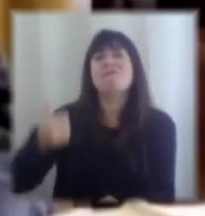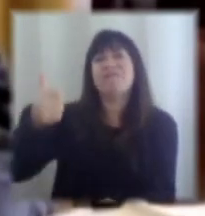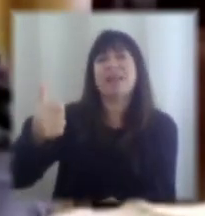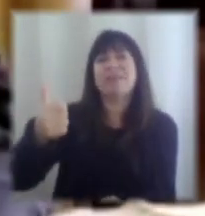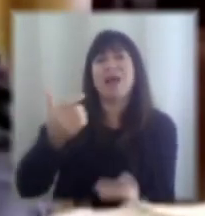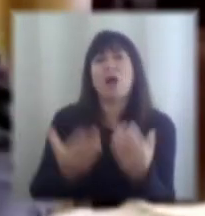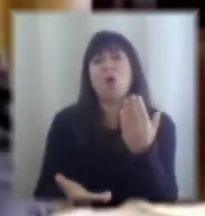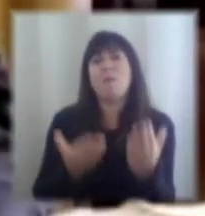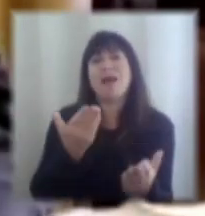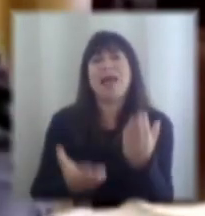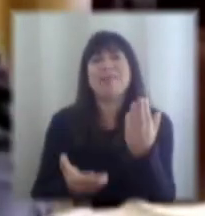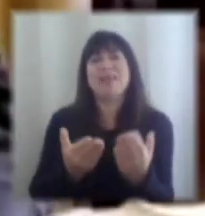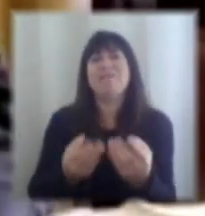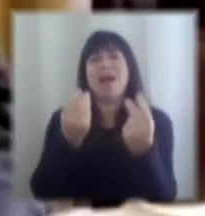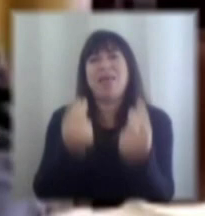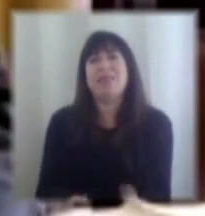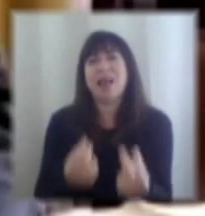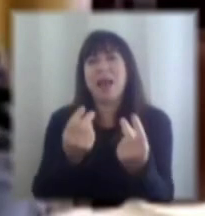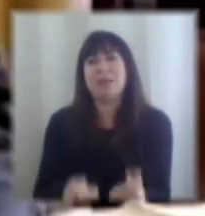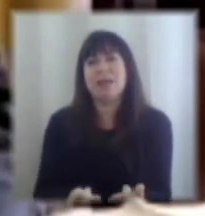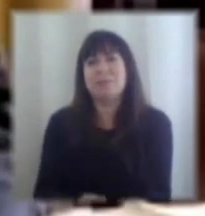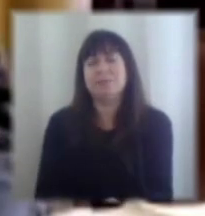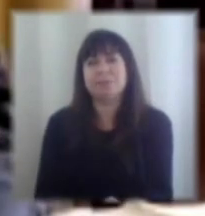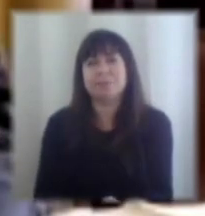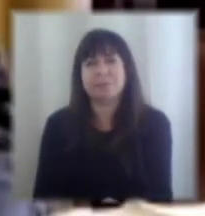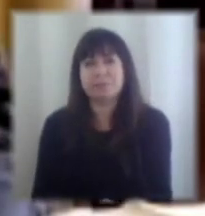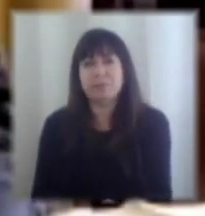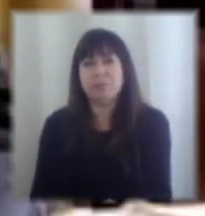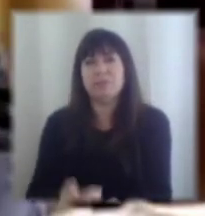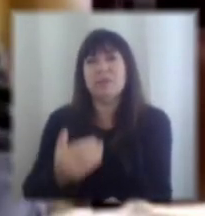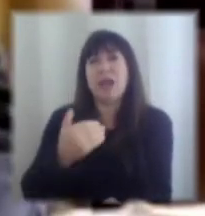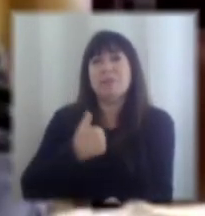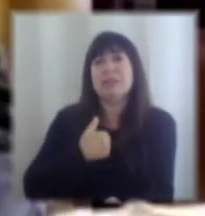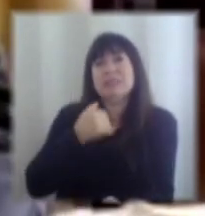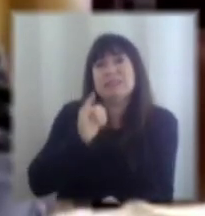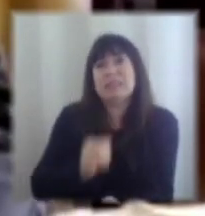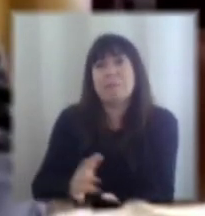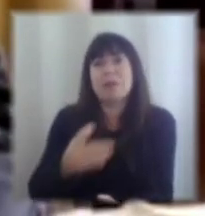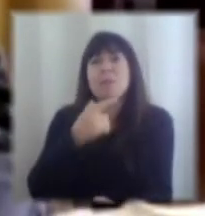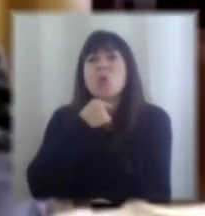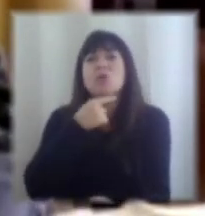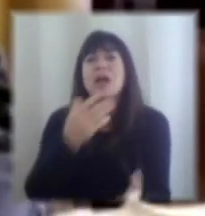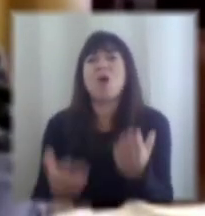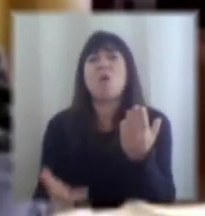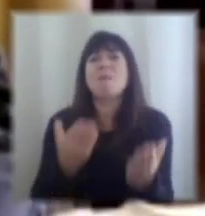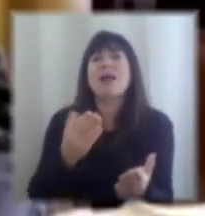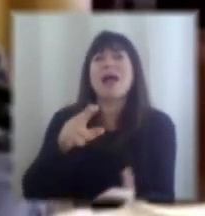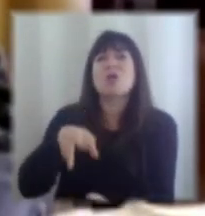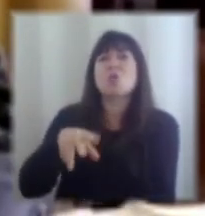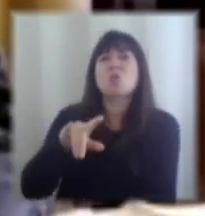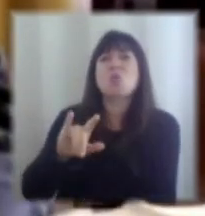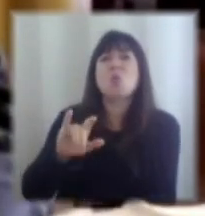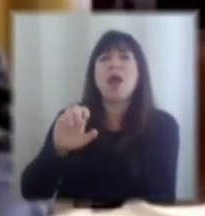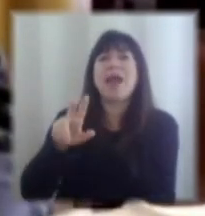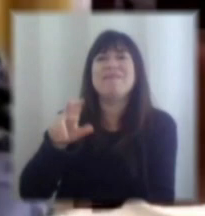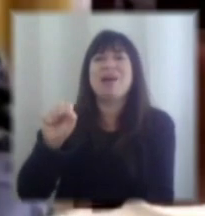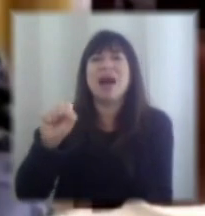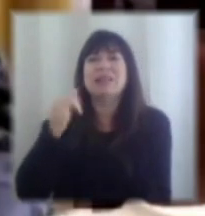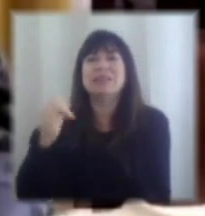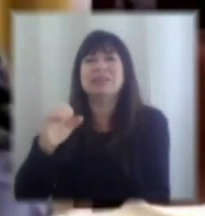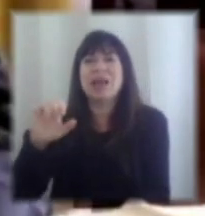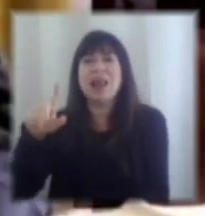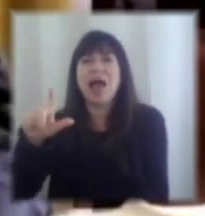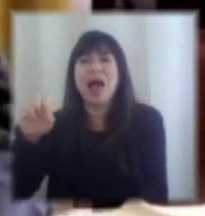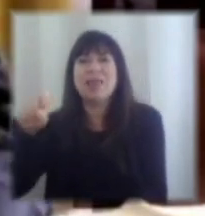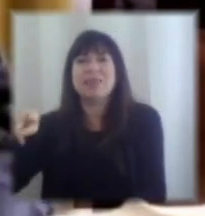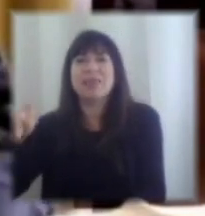es estática sino que es dinámica a siempre me gusta comparar con Nueva Zelanda porque Nueva Zelanda es un país que como tú decías se parece se parece harto a nosotros